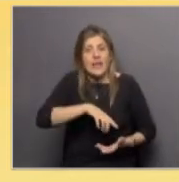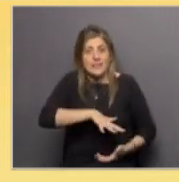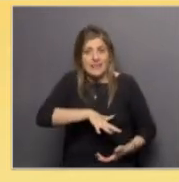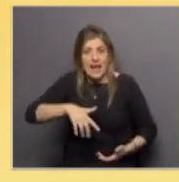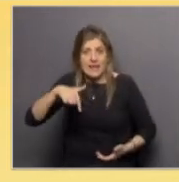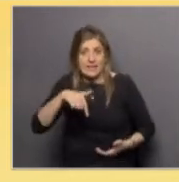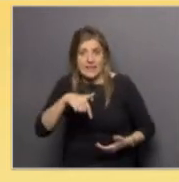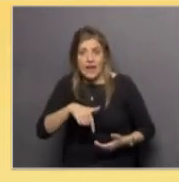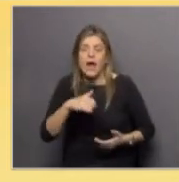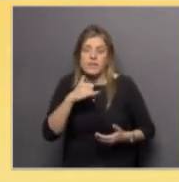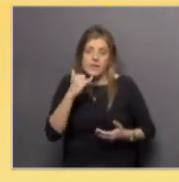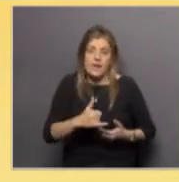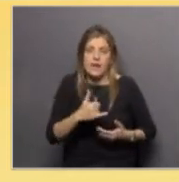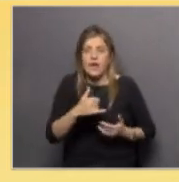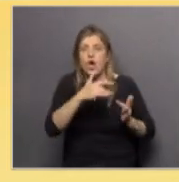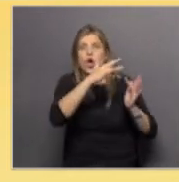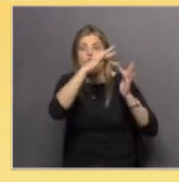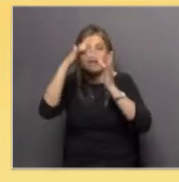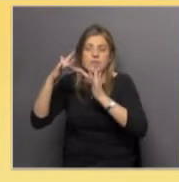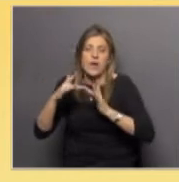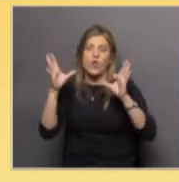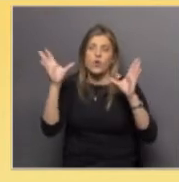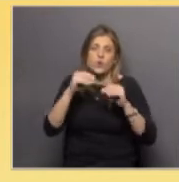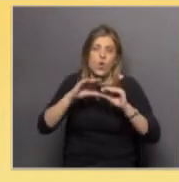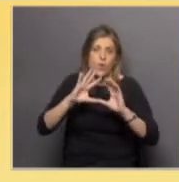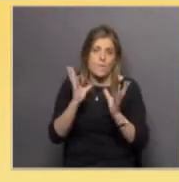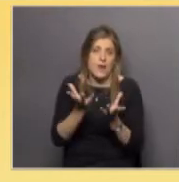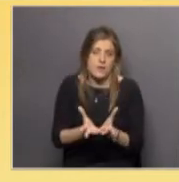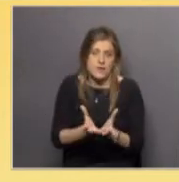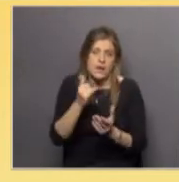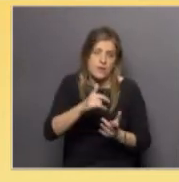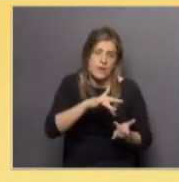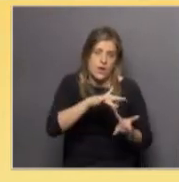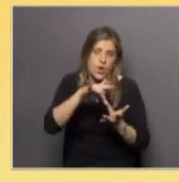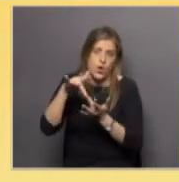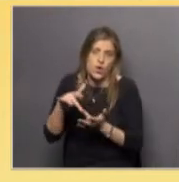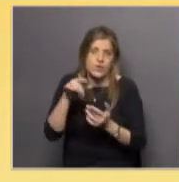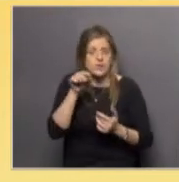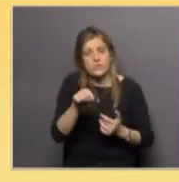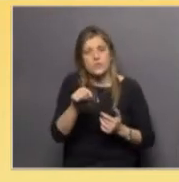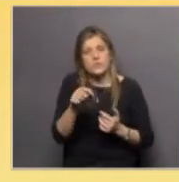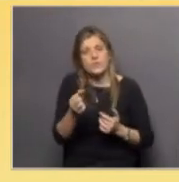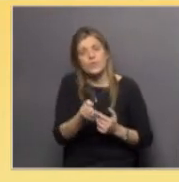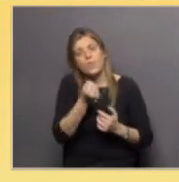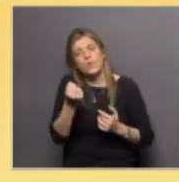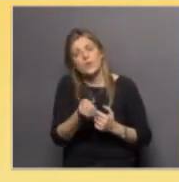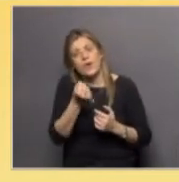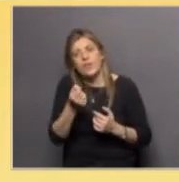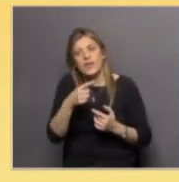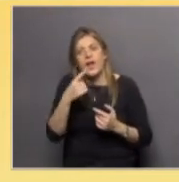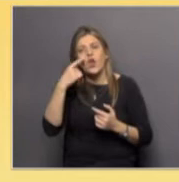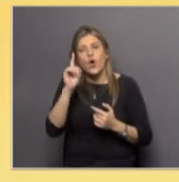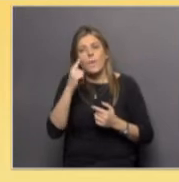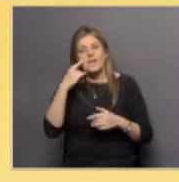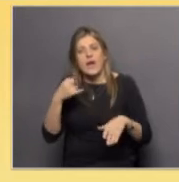interconectada con el resto del planeta. Entonces, esa percepción es un poco errónea